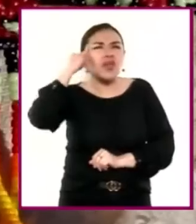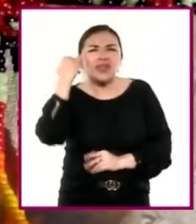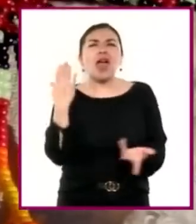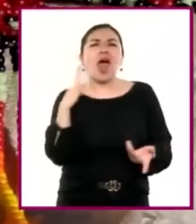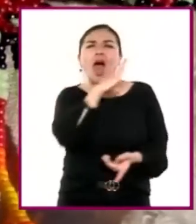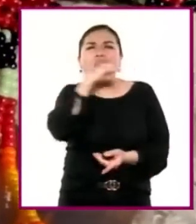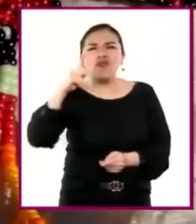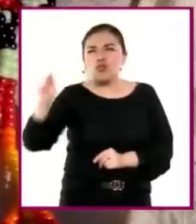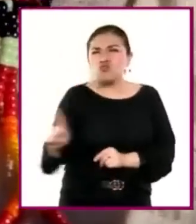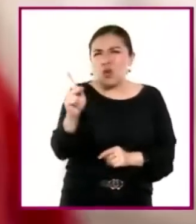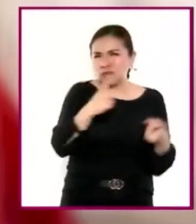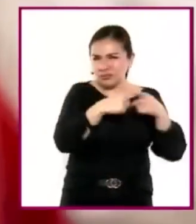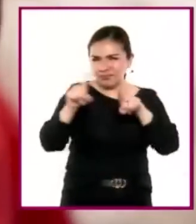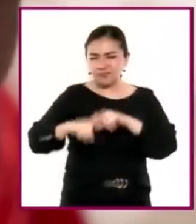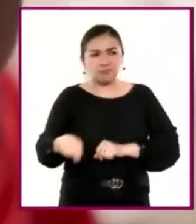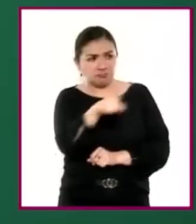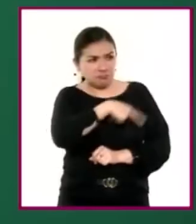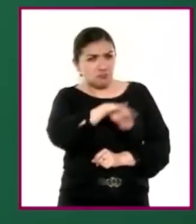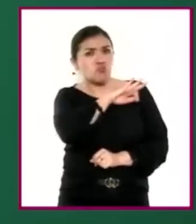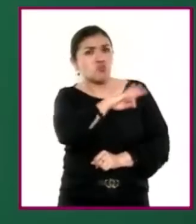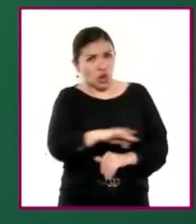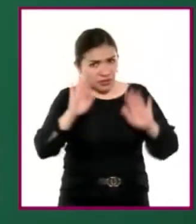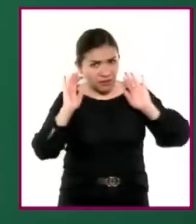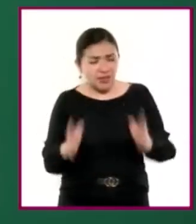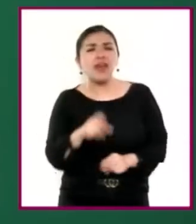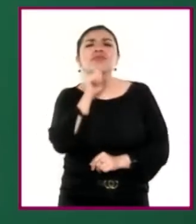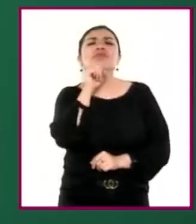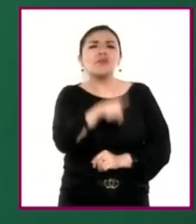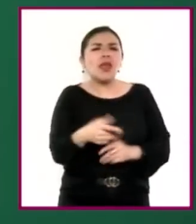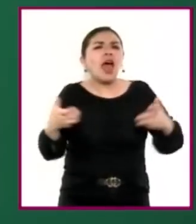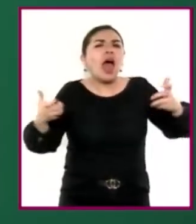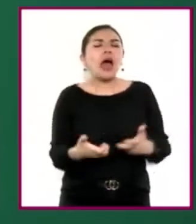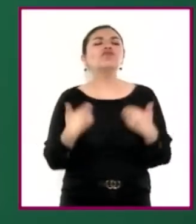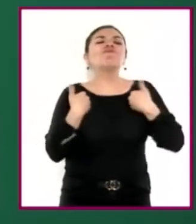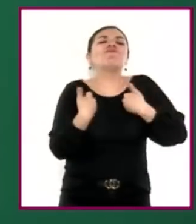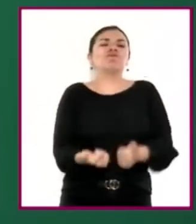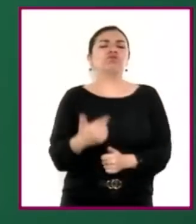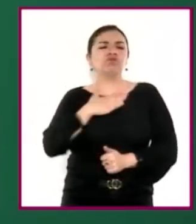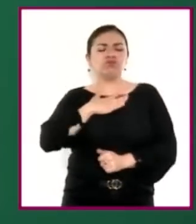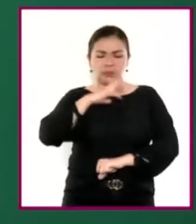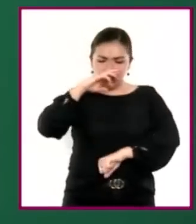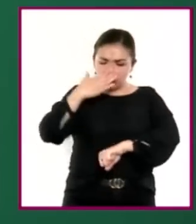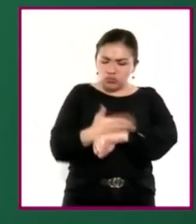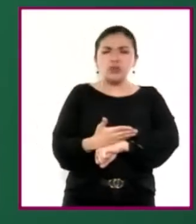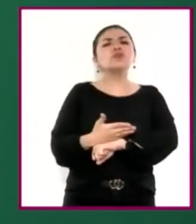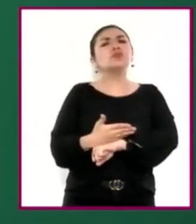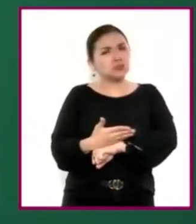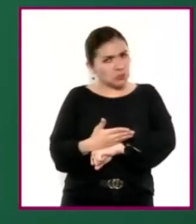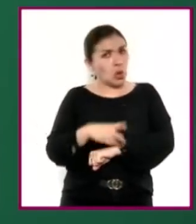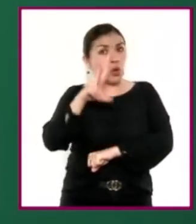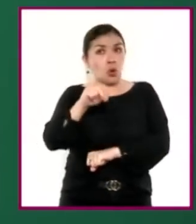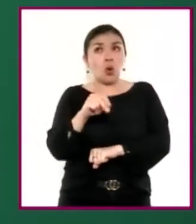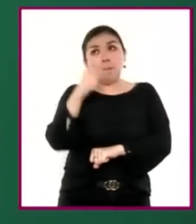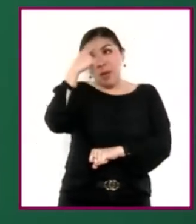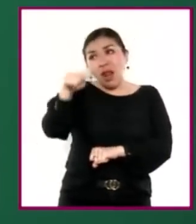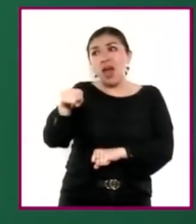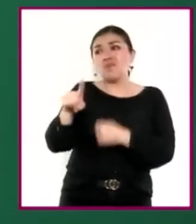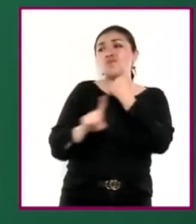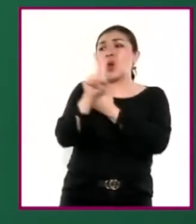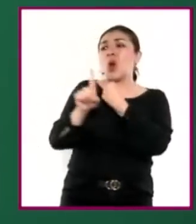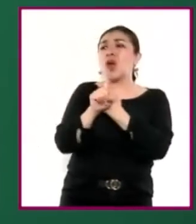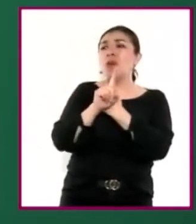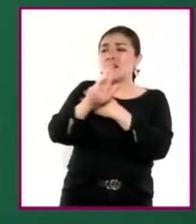indígenas y afromexicanos. Son capaces, de igual manera, de asumir compromisos de bajo impacto